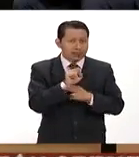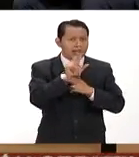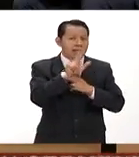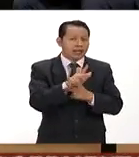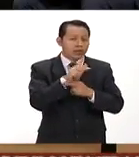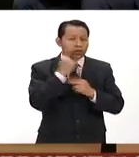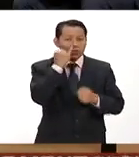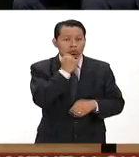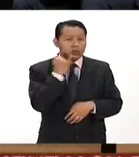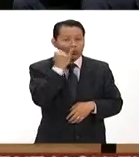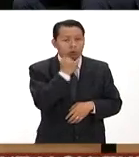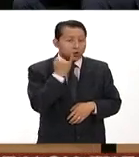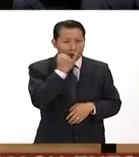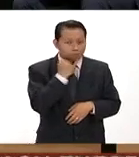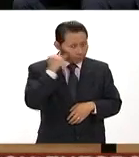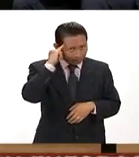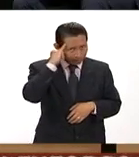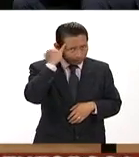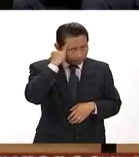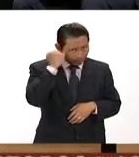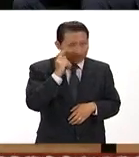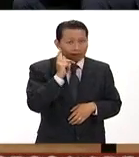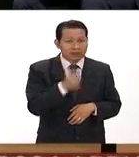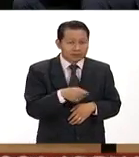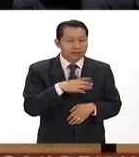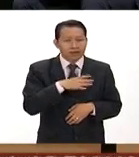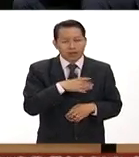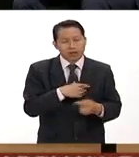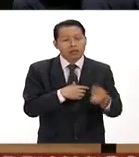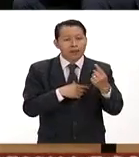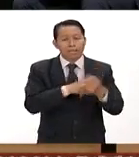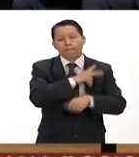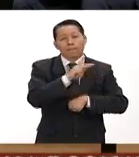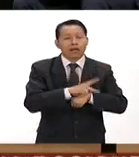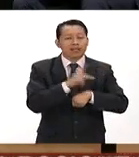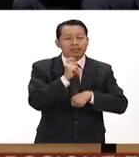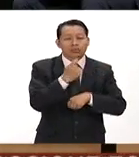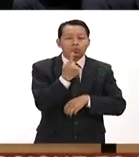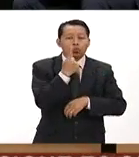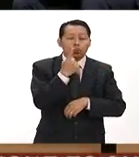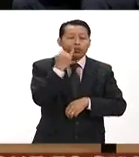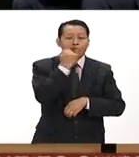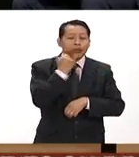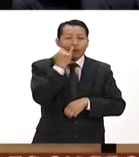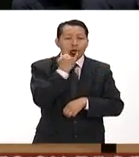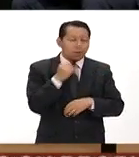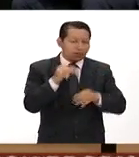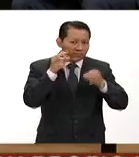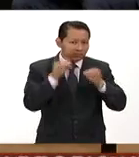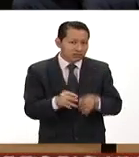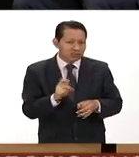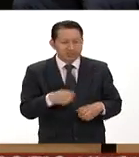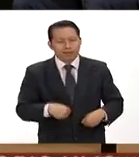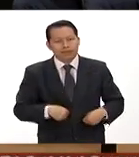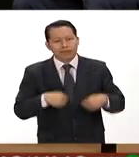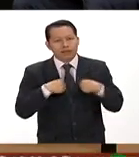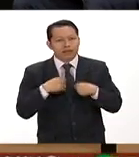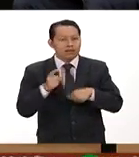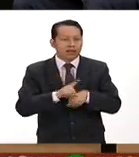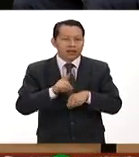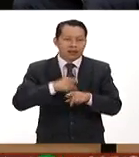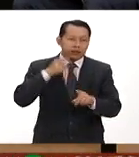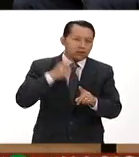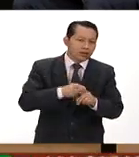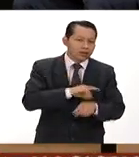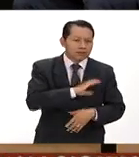idiomas originarios es un país monolingüe que quiere decir eso que toda nuestra vida cotidiana se tiene que